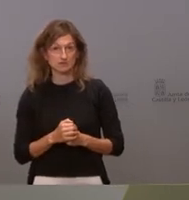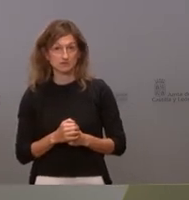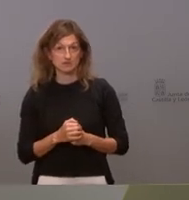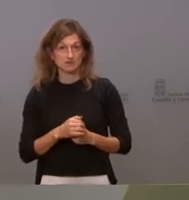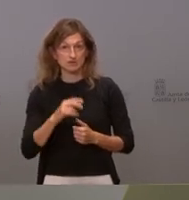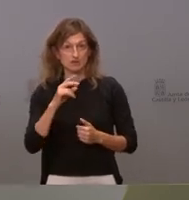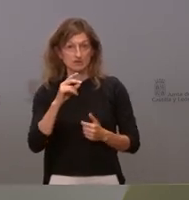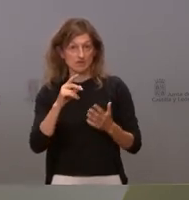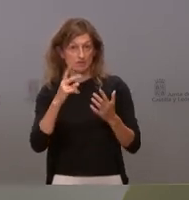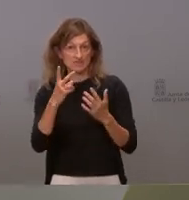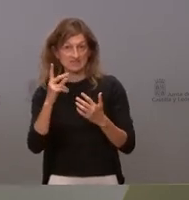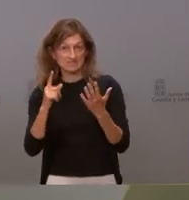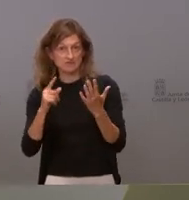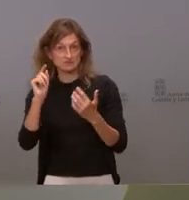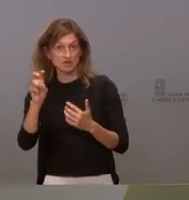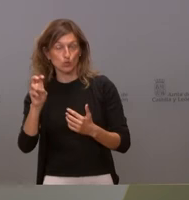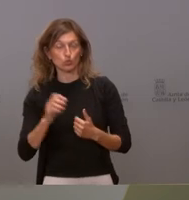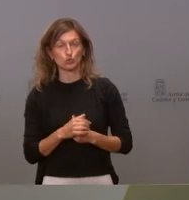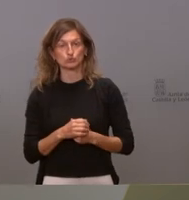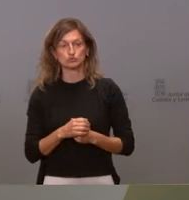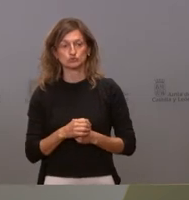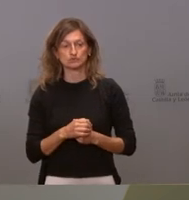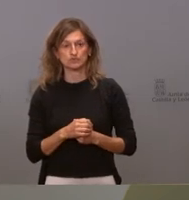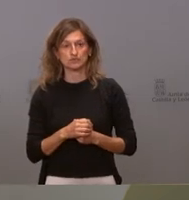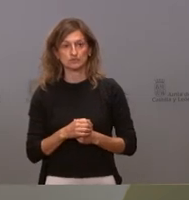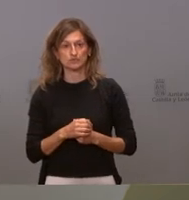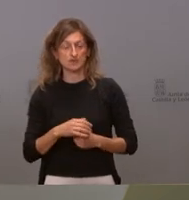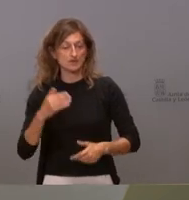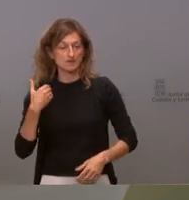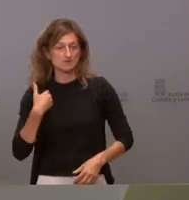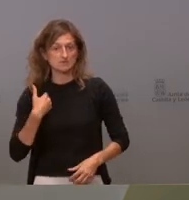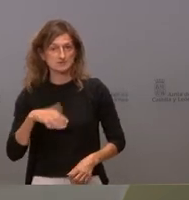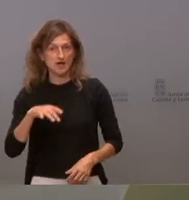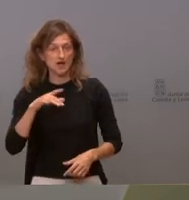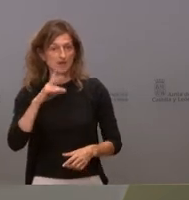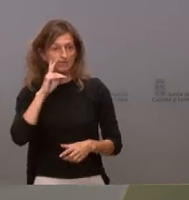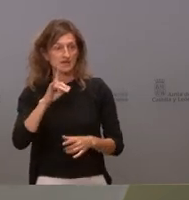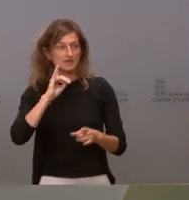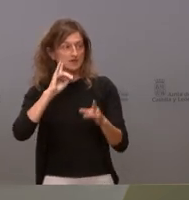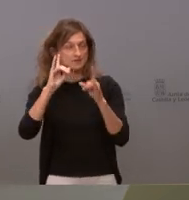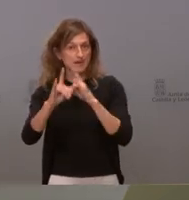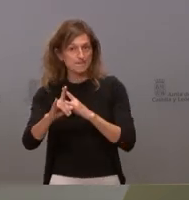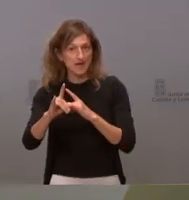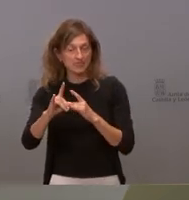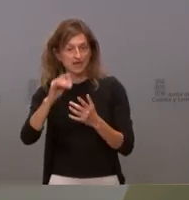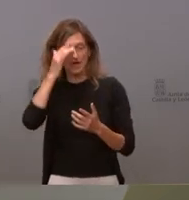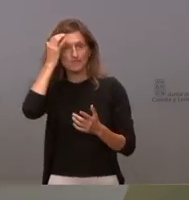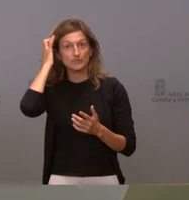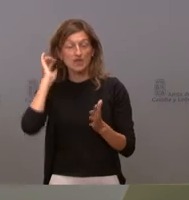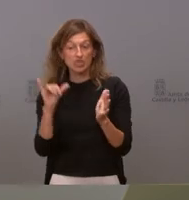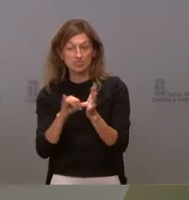segundos se transforma a la vista de ello una vez que se produce esta llamada el incidente que había sido